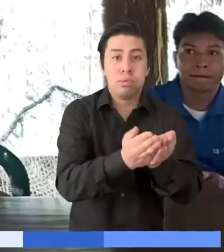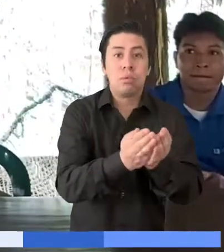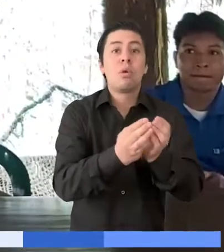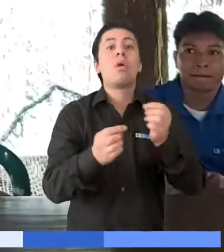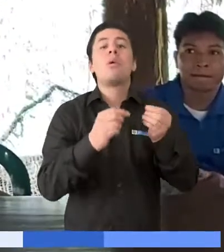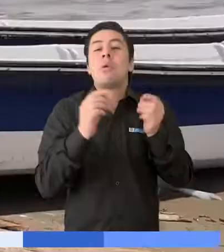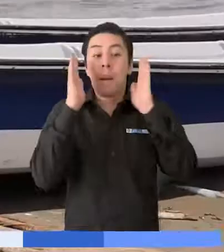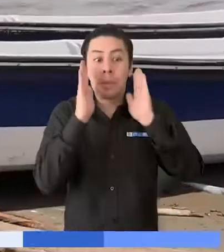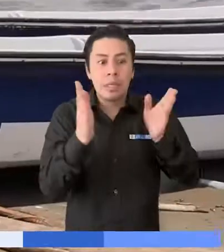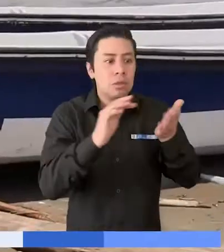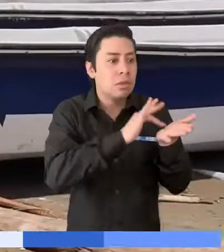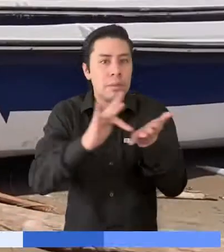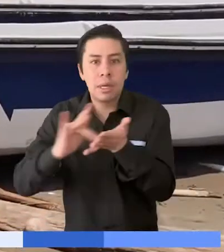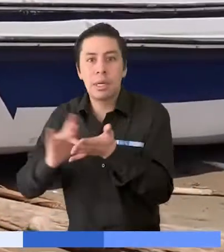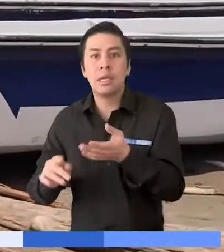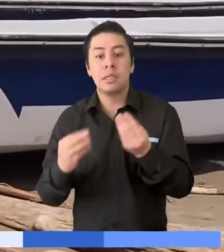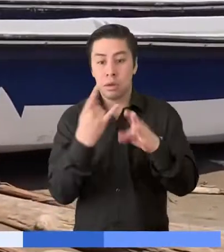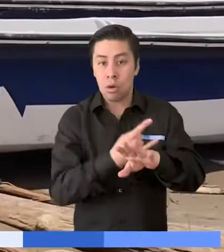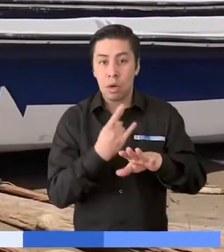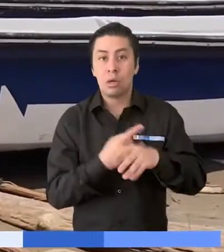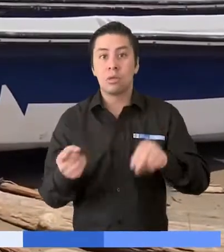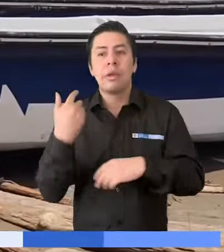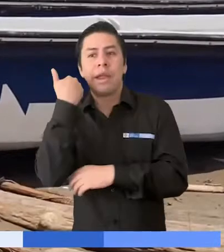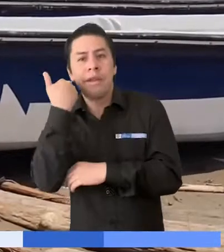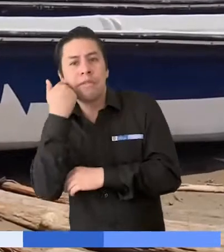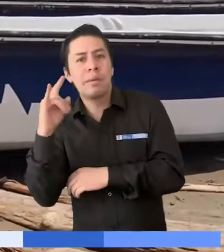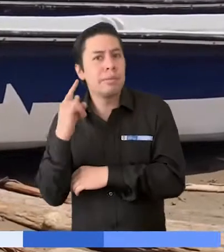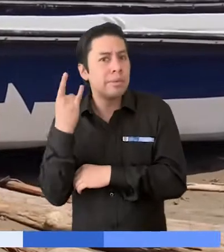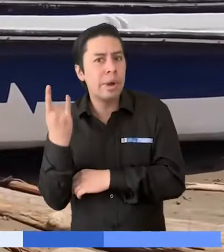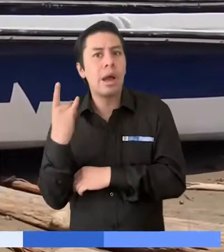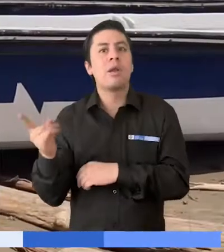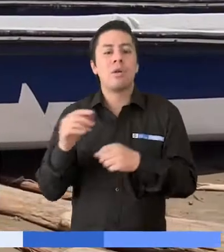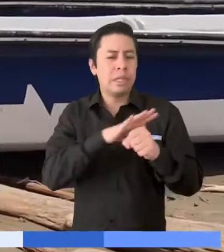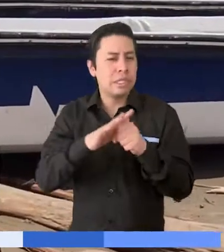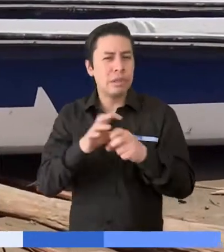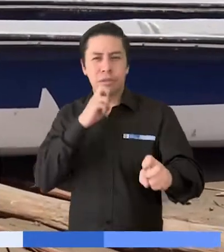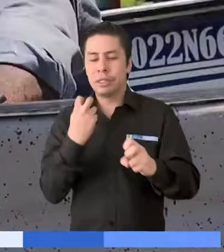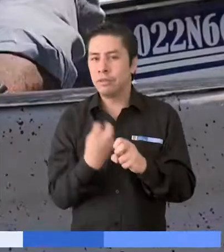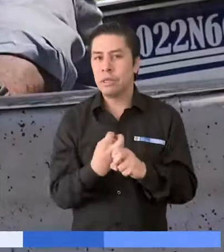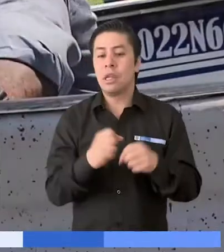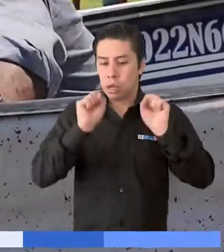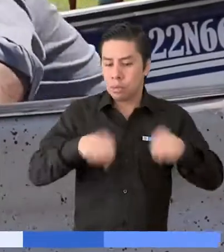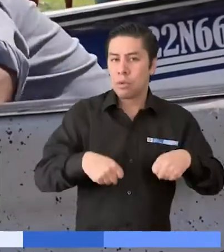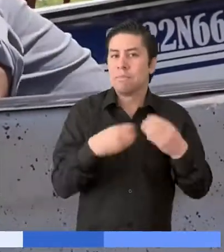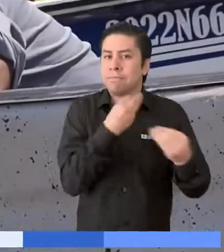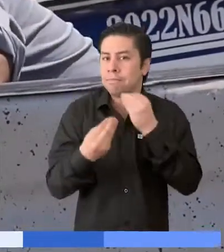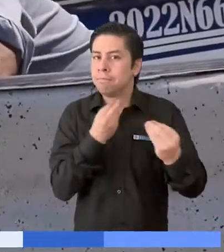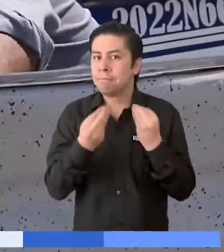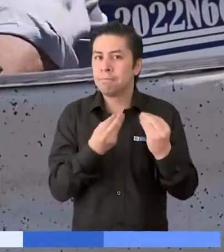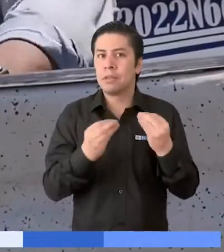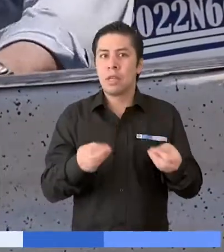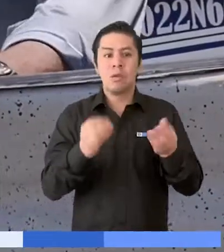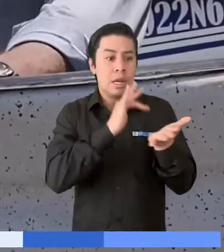ante cualquier emergencia, el traslado de un enfermo o cualquier otra situación adversa, lo que les permitirá tener una reacción